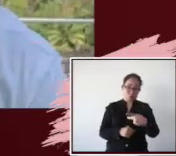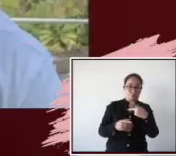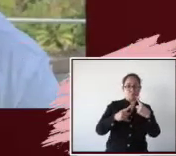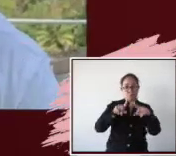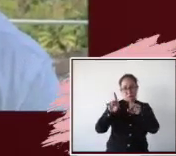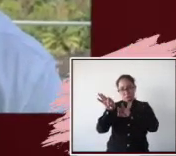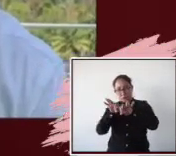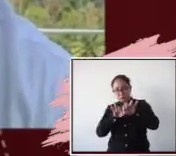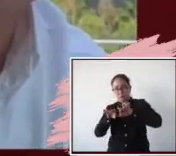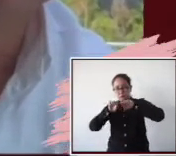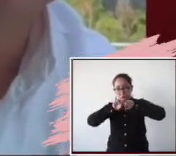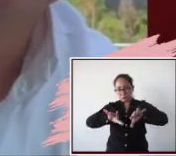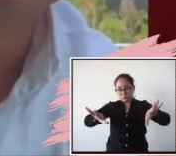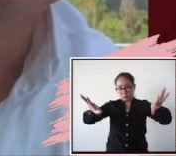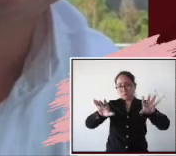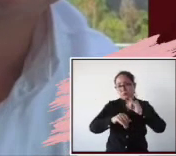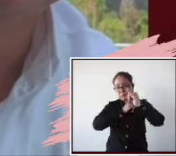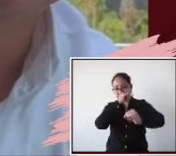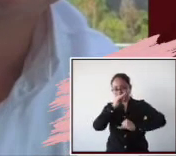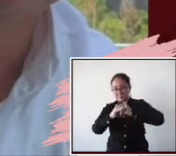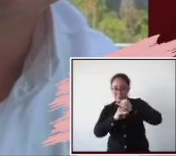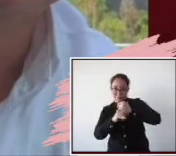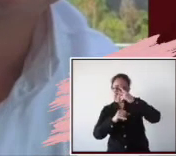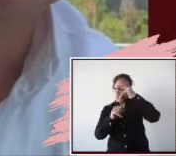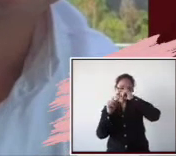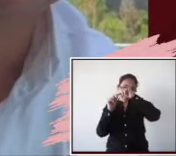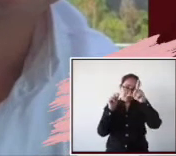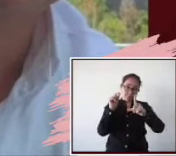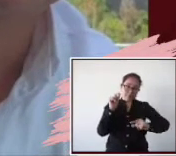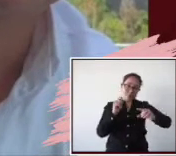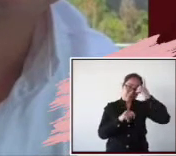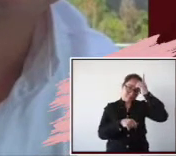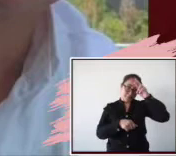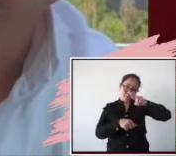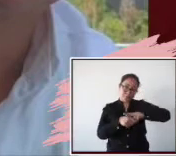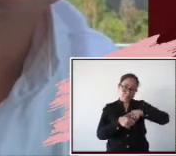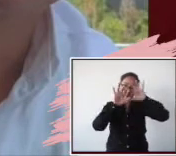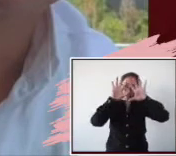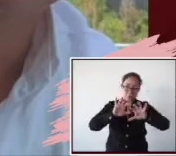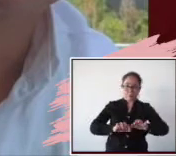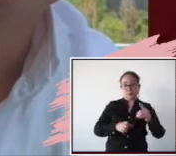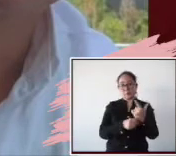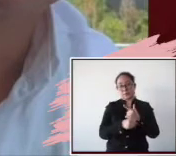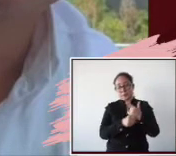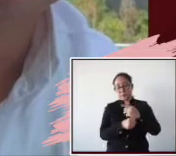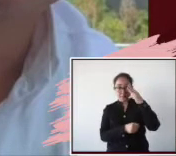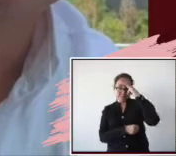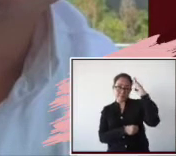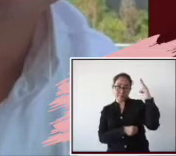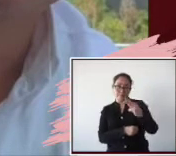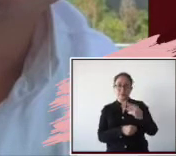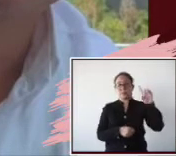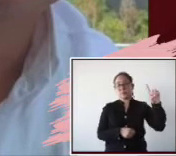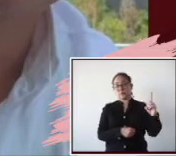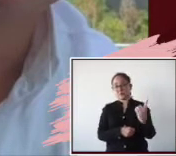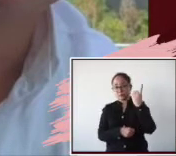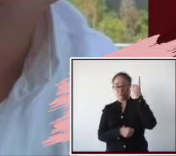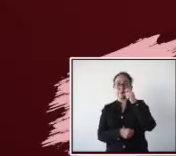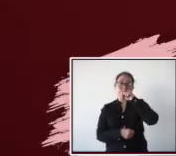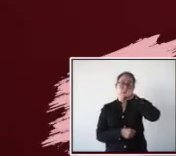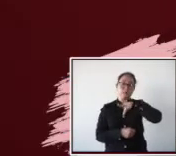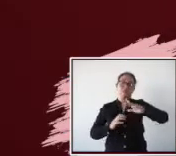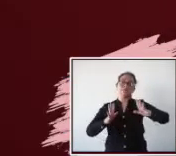comprende diversas publicaciones internacionales y nacionales, dirección de tesis de licenciatura, maestría y